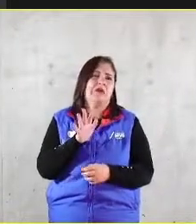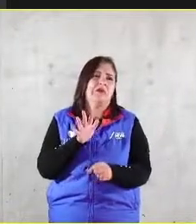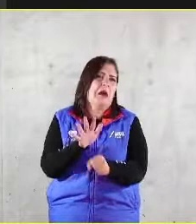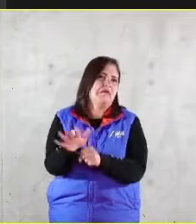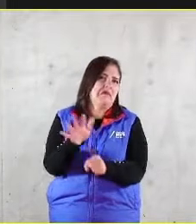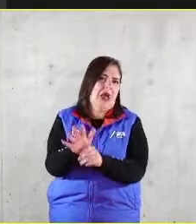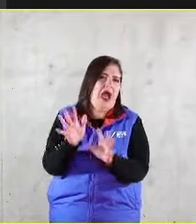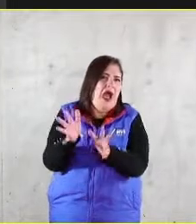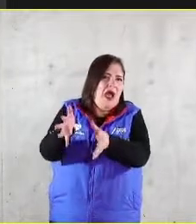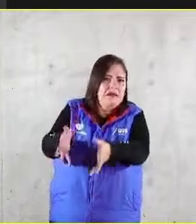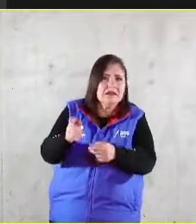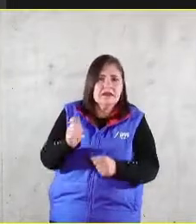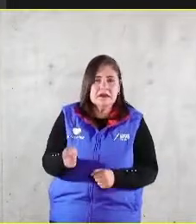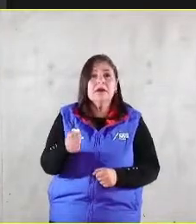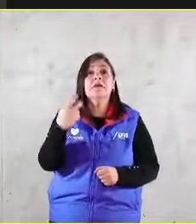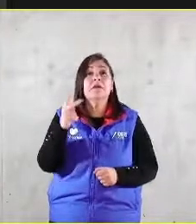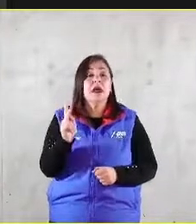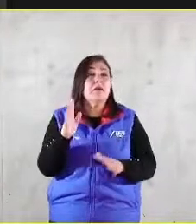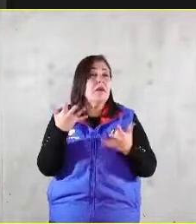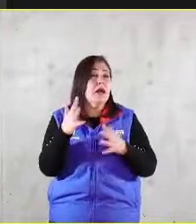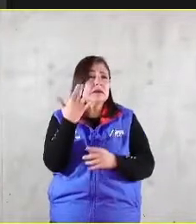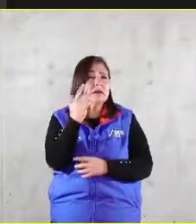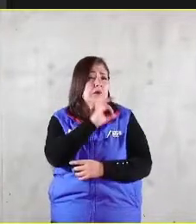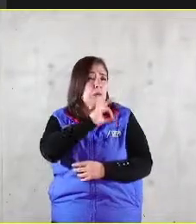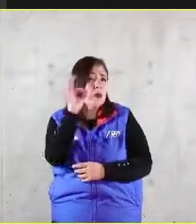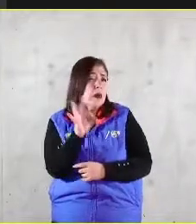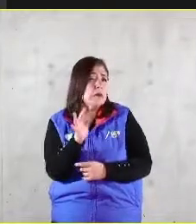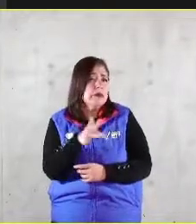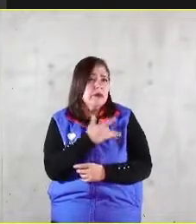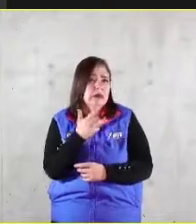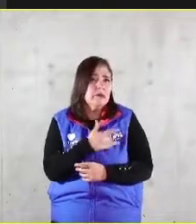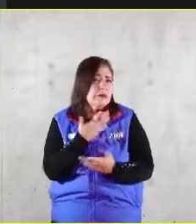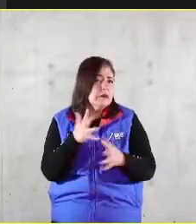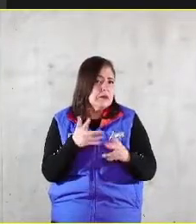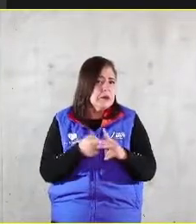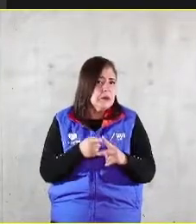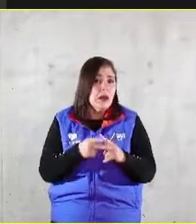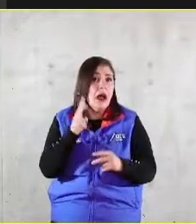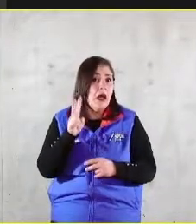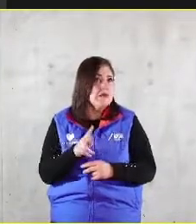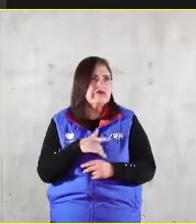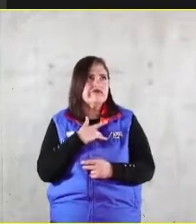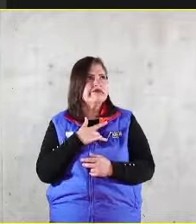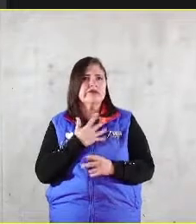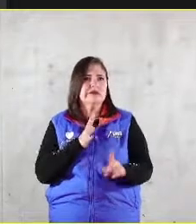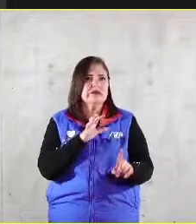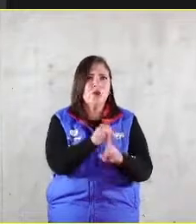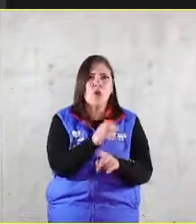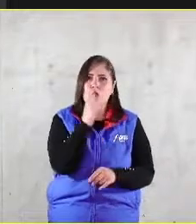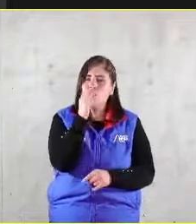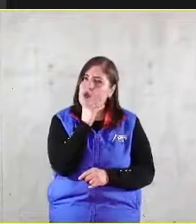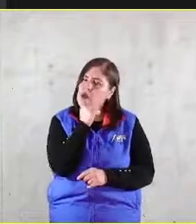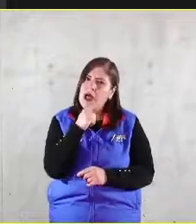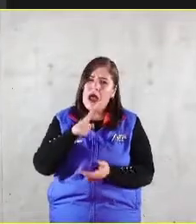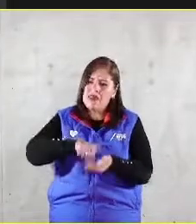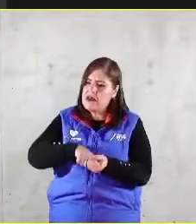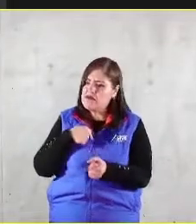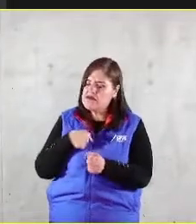Y sin embargo, como ven, la mitad de ellos en promedio dicen no conseguir esto en su trabajo cotidiano.